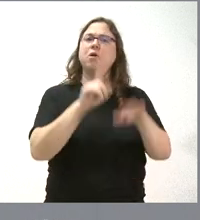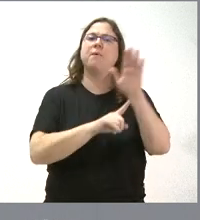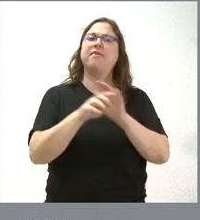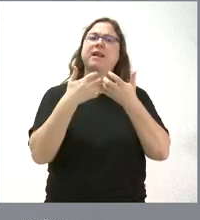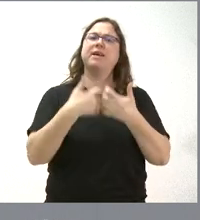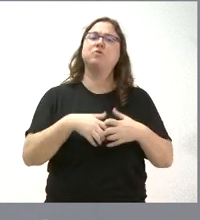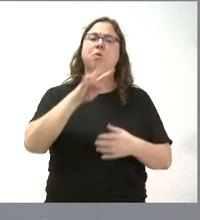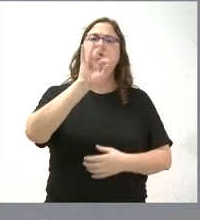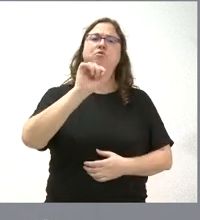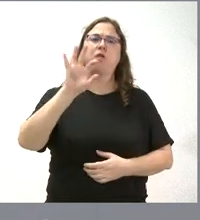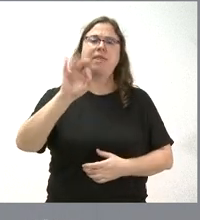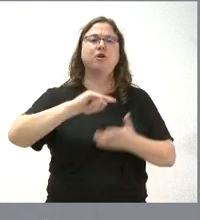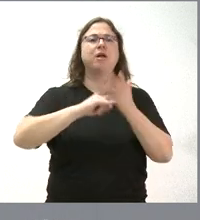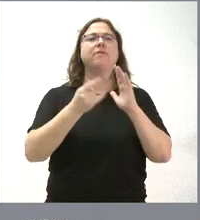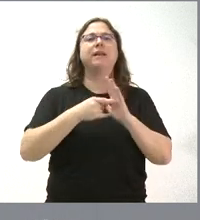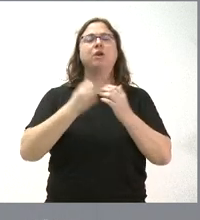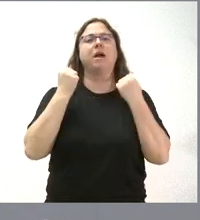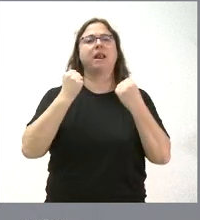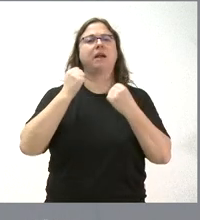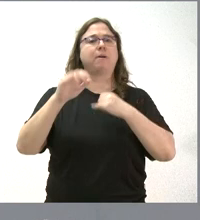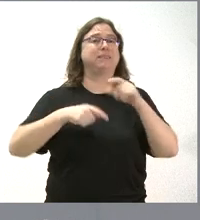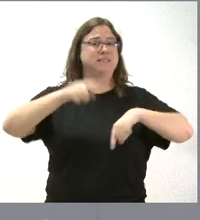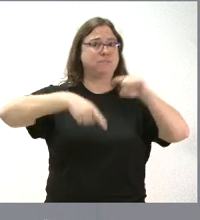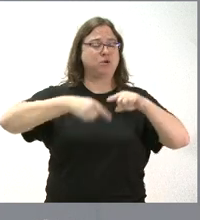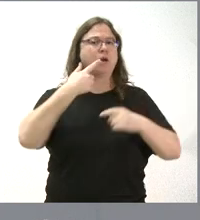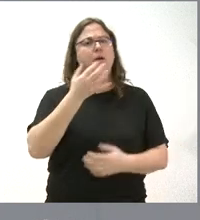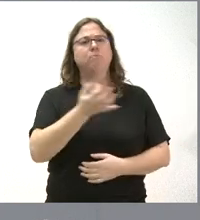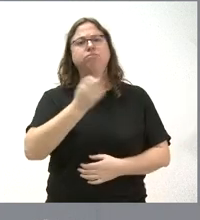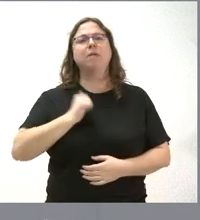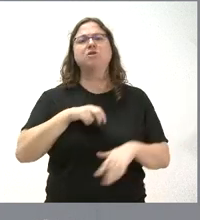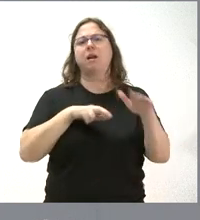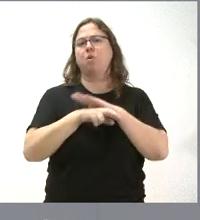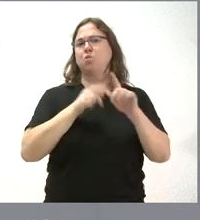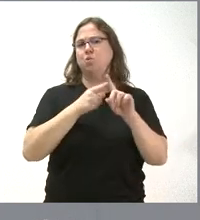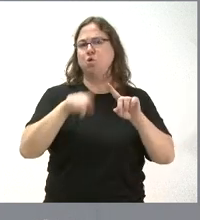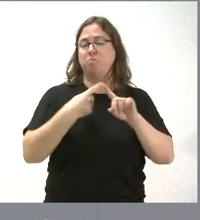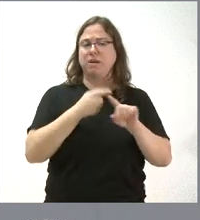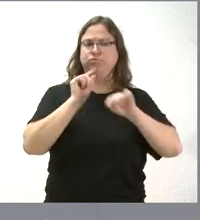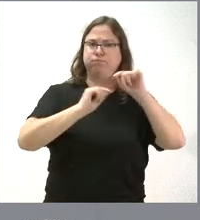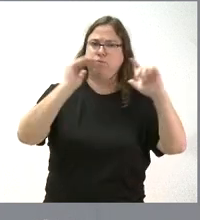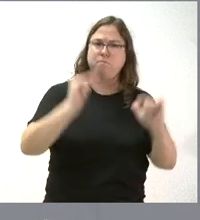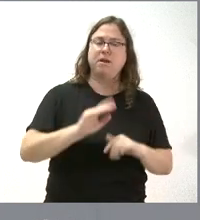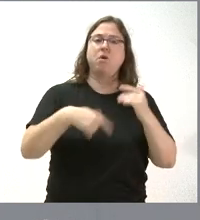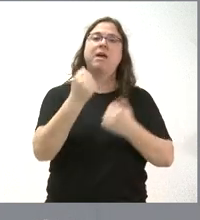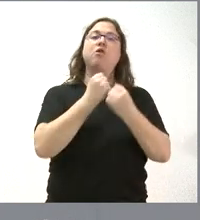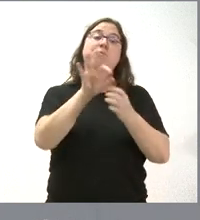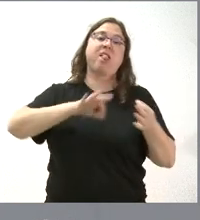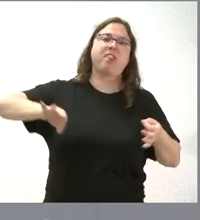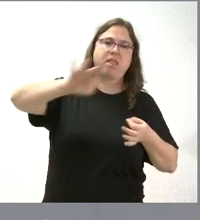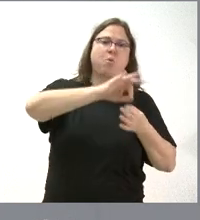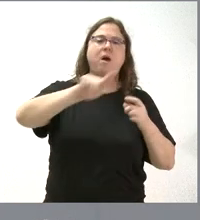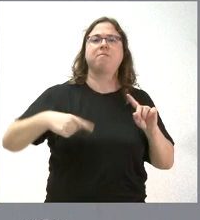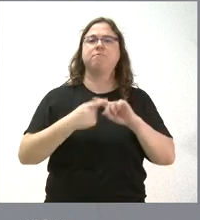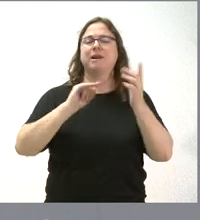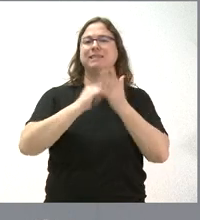industria 4.0, la tecnología energética y el transporte, la tecnología de optimización del uso de recursos y reducción de emisiones, la economía circular y los